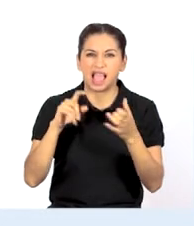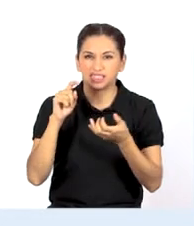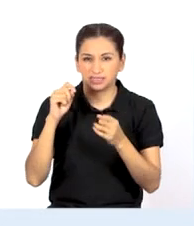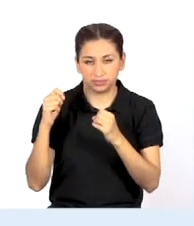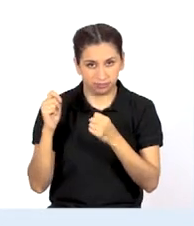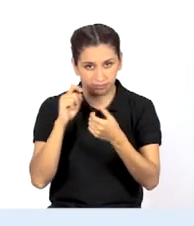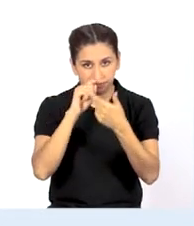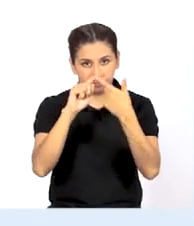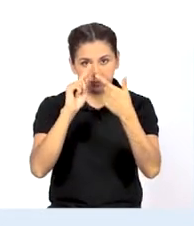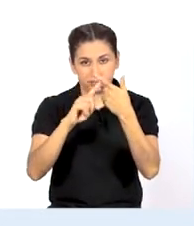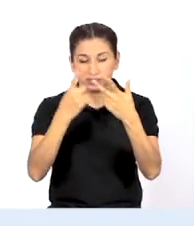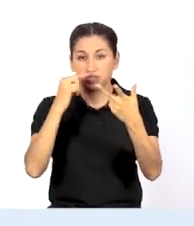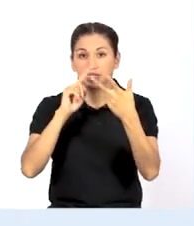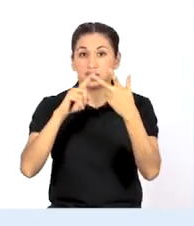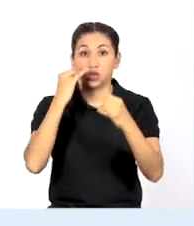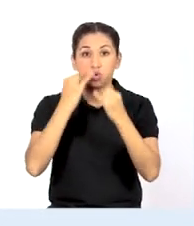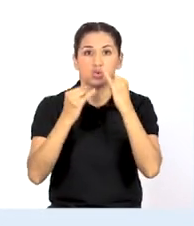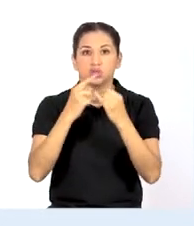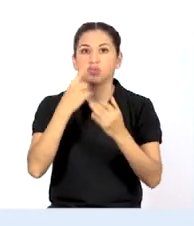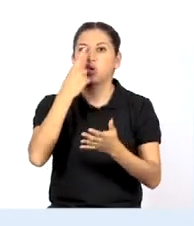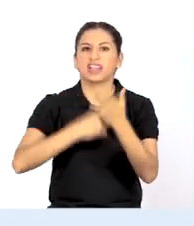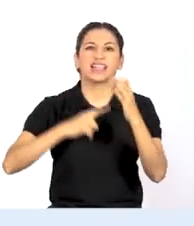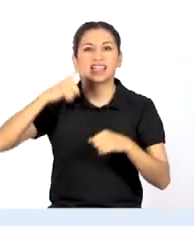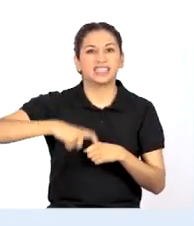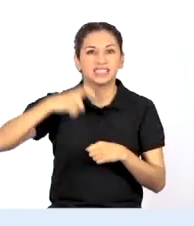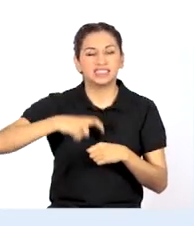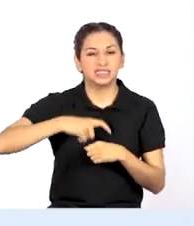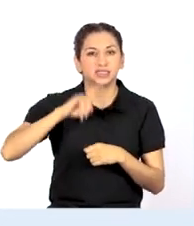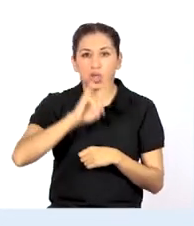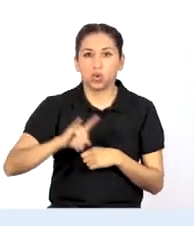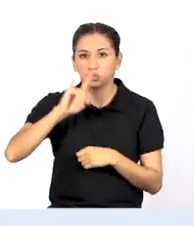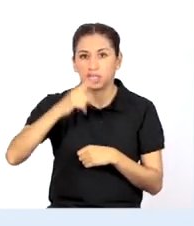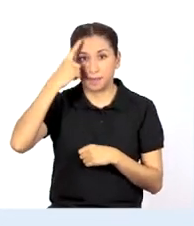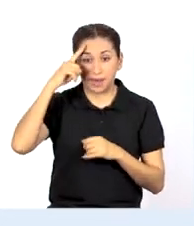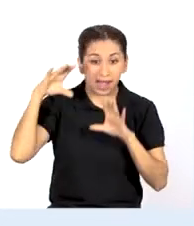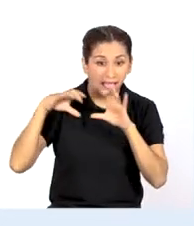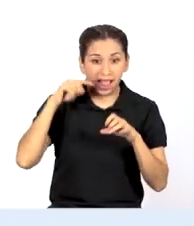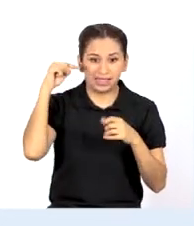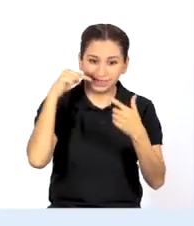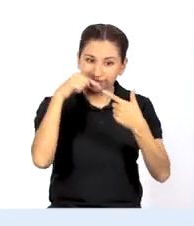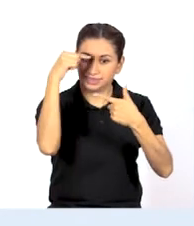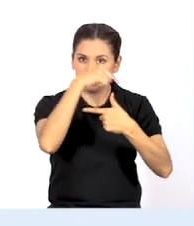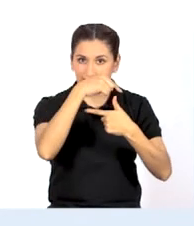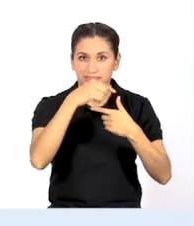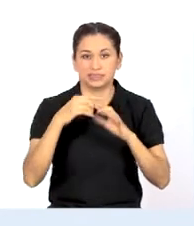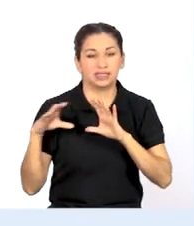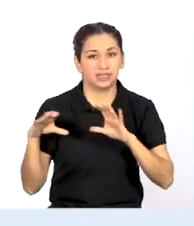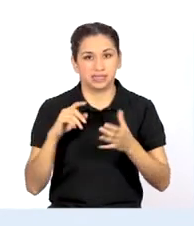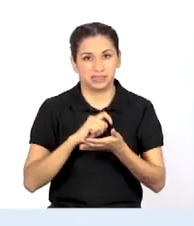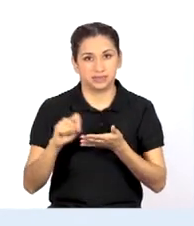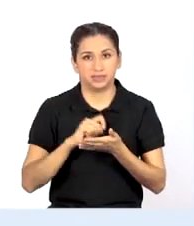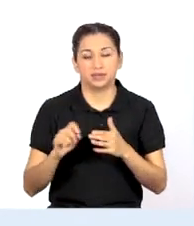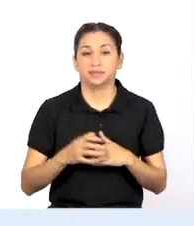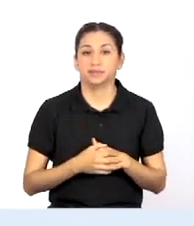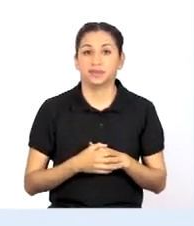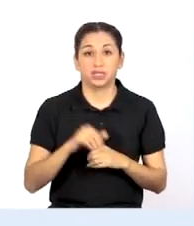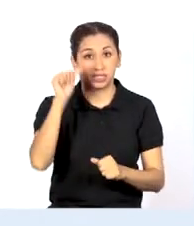actividades. Y por último, los recursos que se necesiten utilizar para realizar dicha actividad.